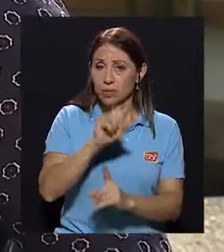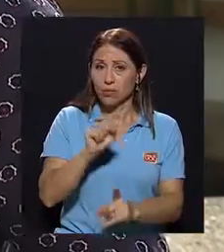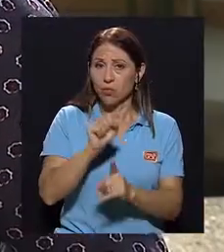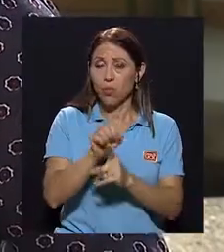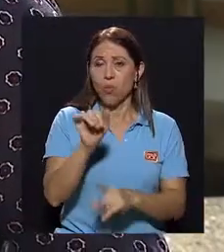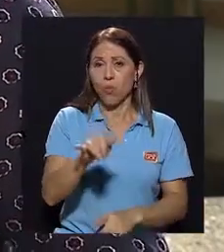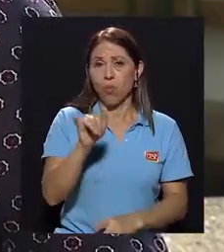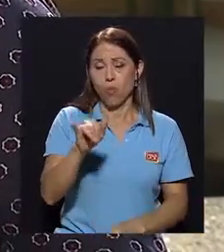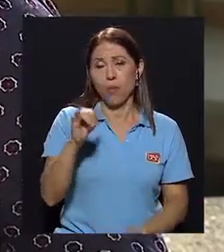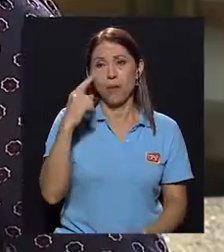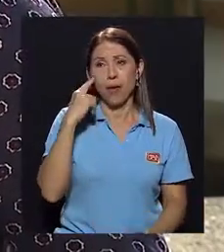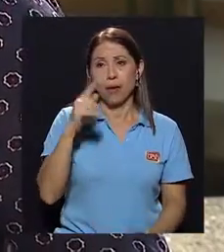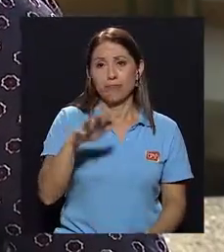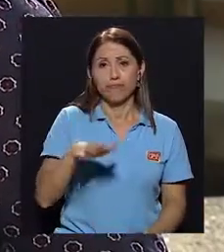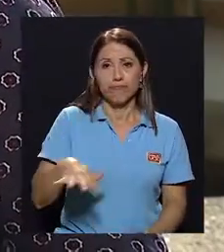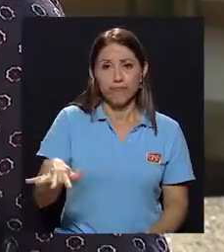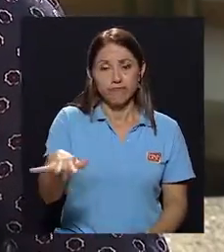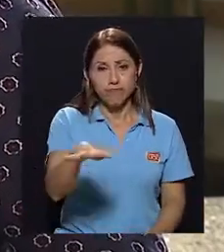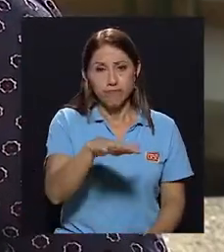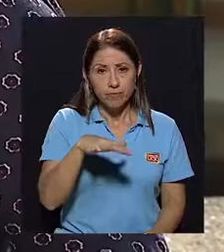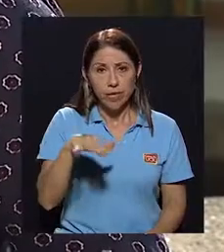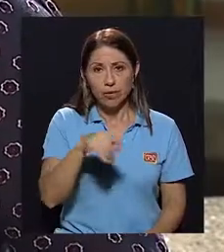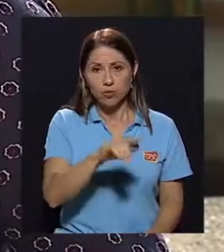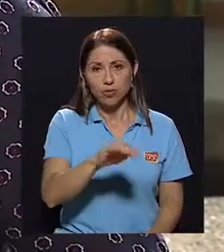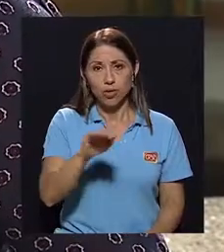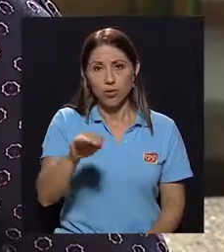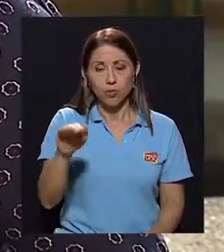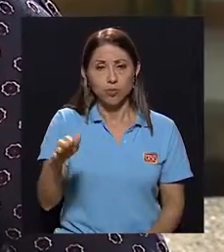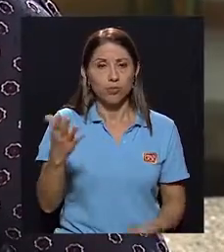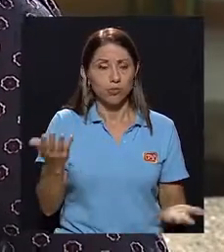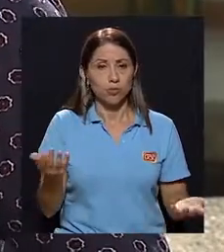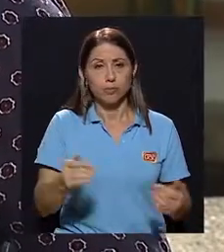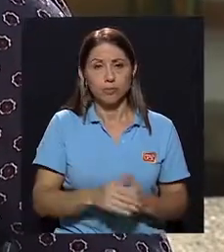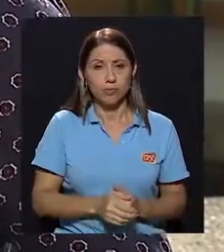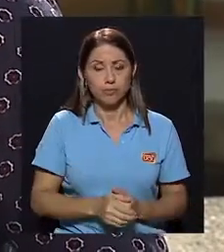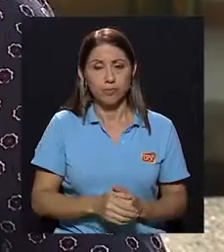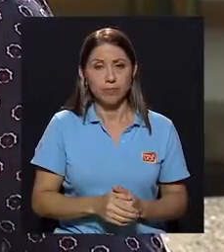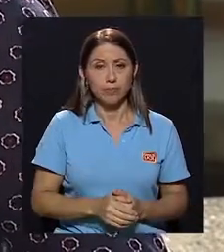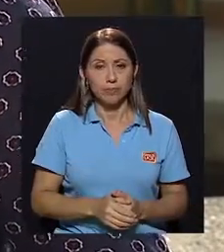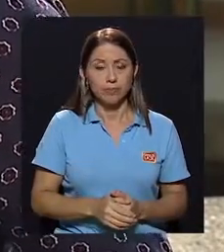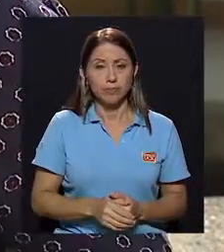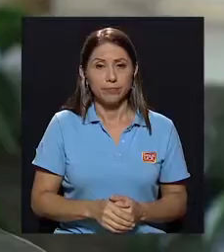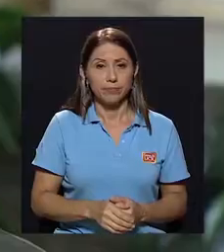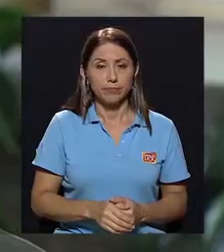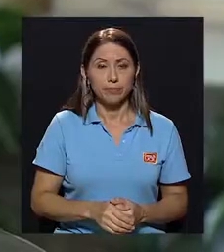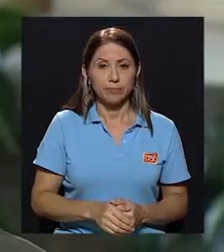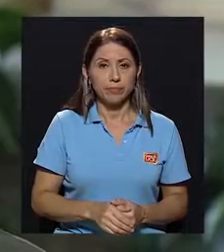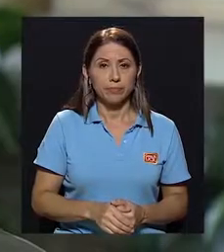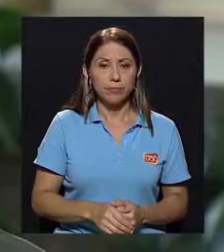el contexto, para el entorno de estos niños, o de este niño, o de esta niña.